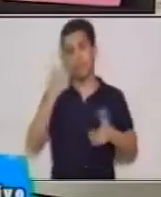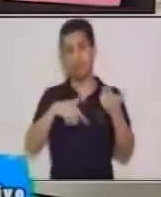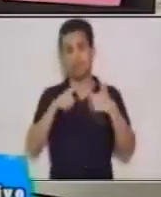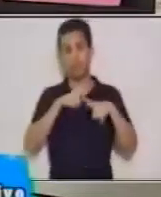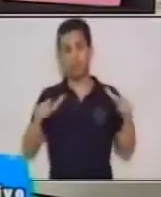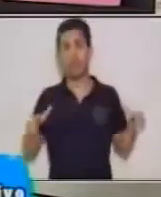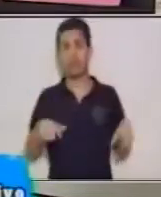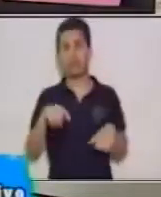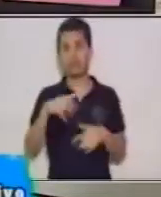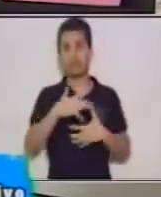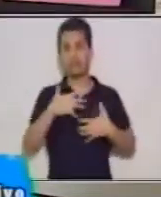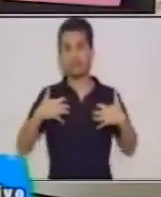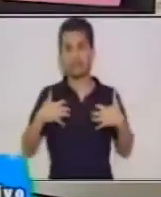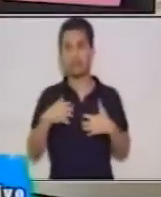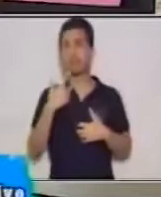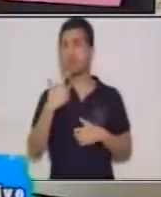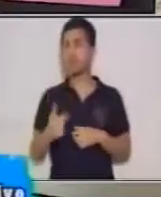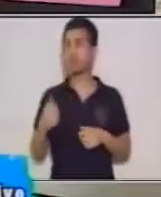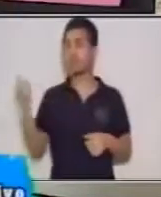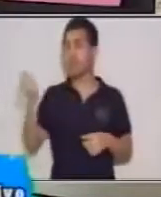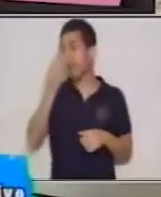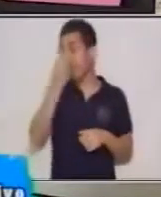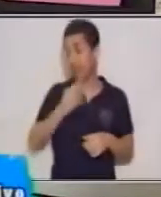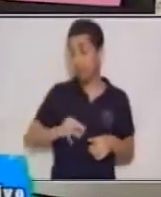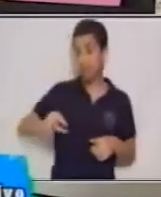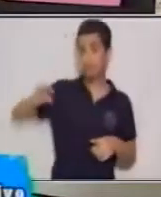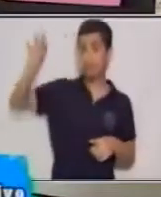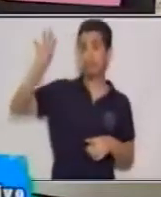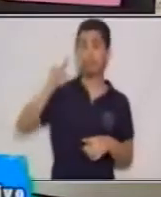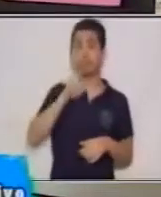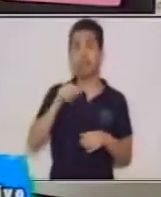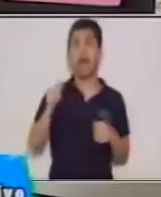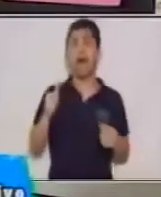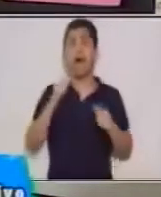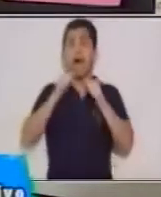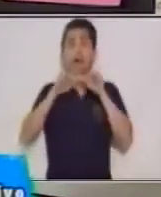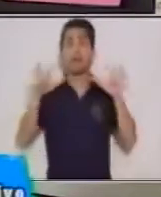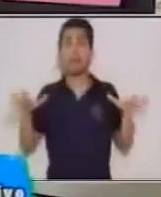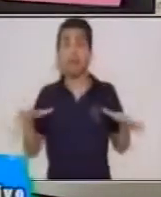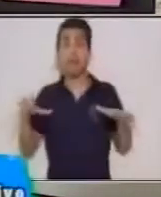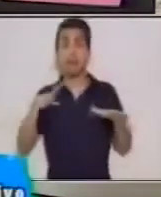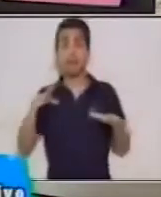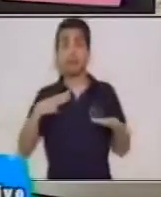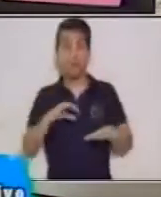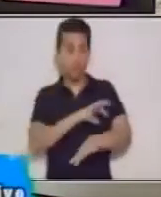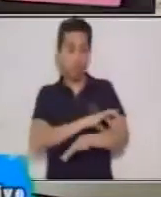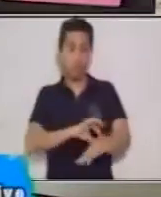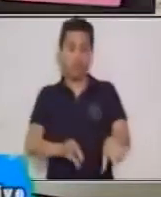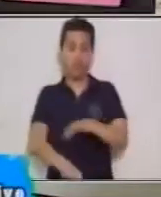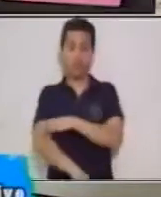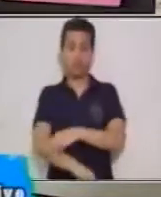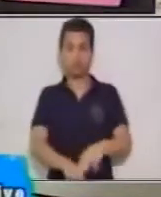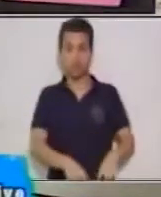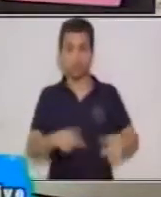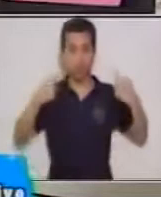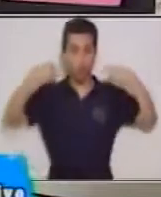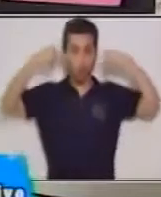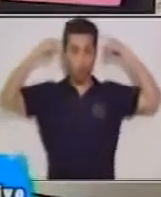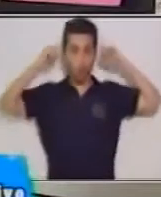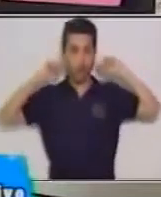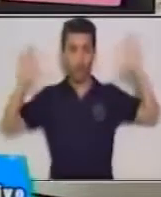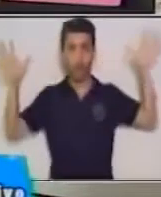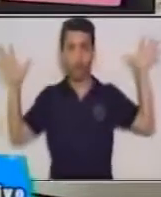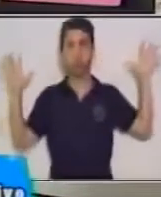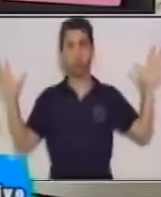contiene huesos de color grisáceo de orejas muy grandes enormes una trompa bien